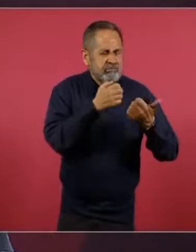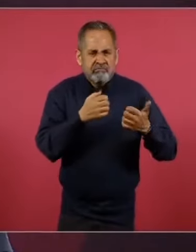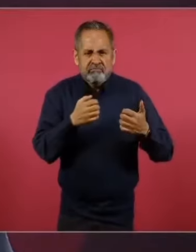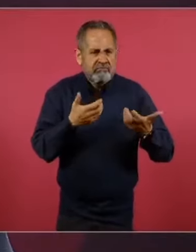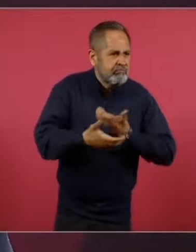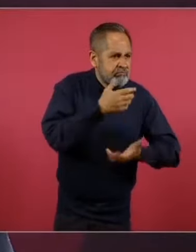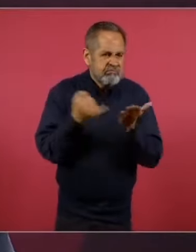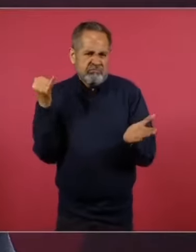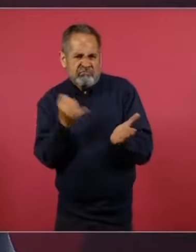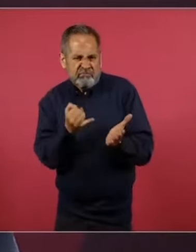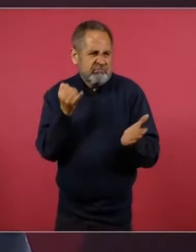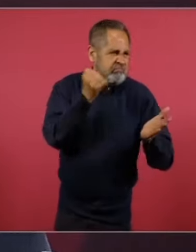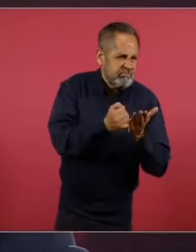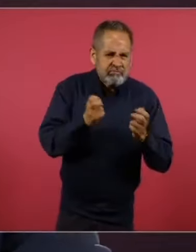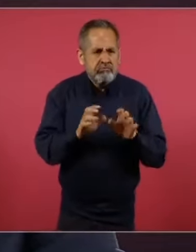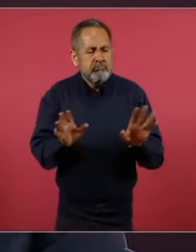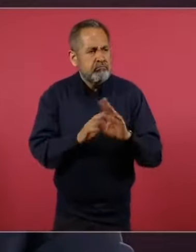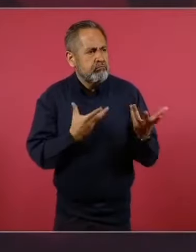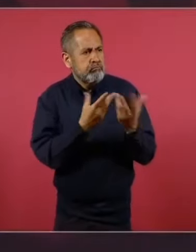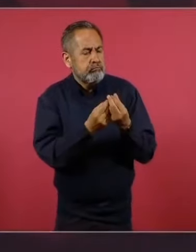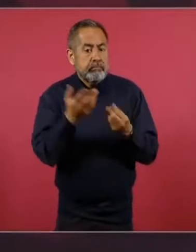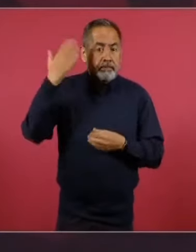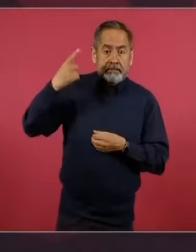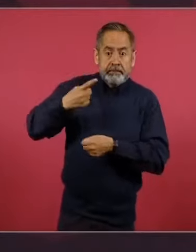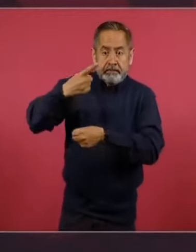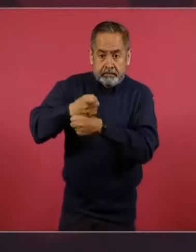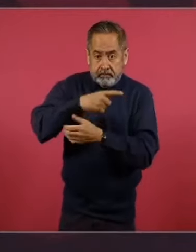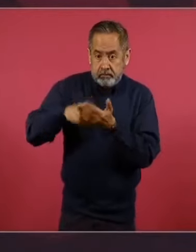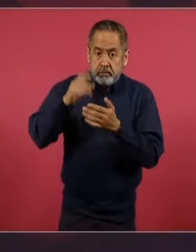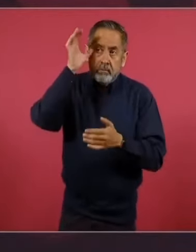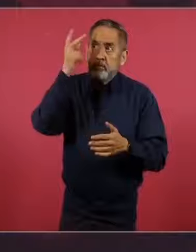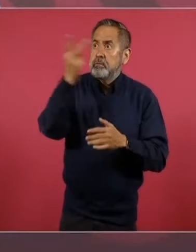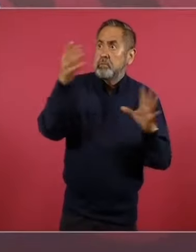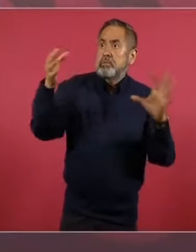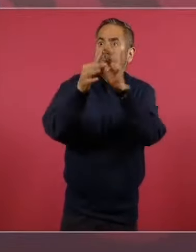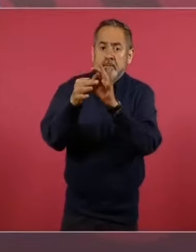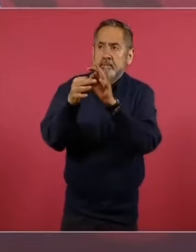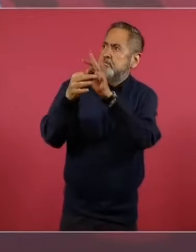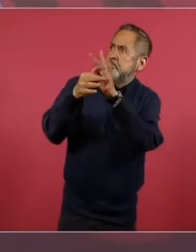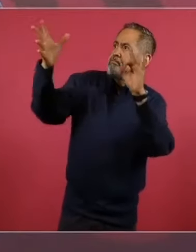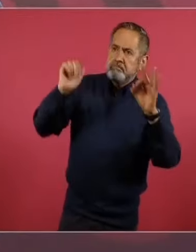aplicación de aranceles. Desplazamos a China y a Canadá.